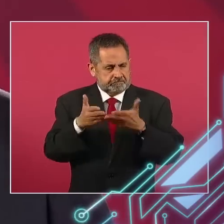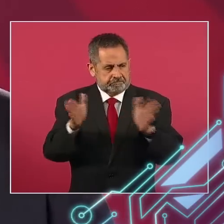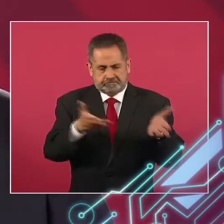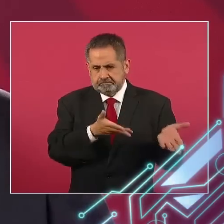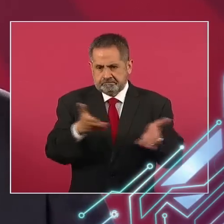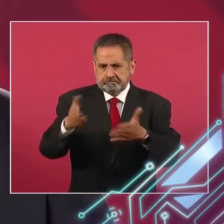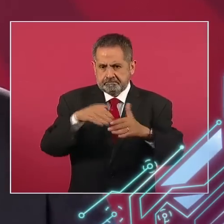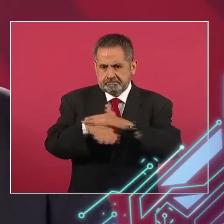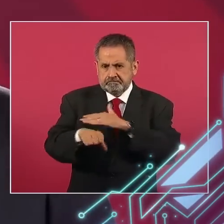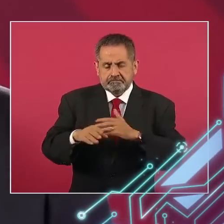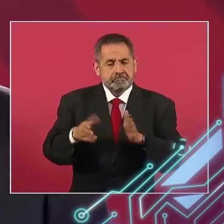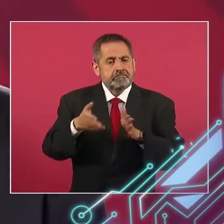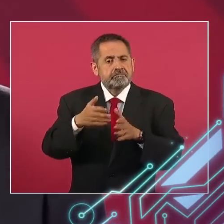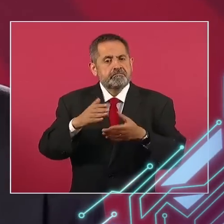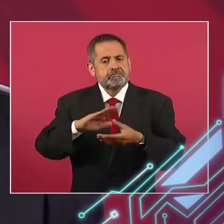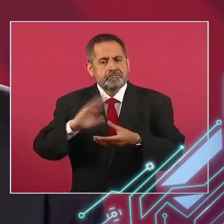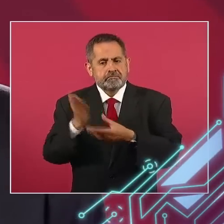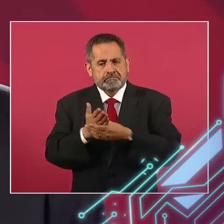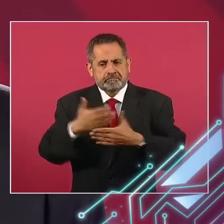todos los archivos,